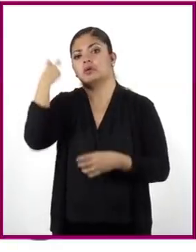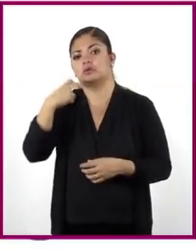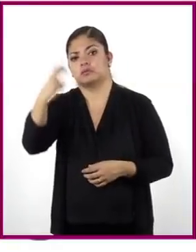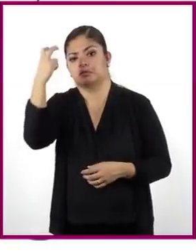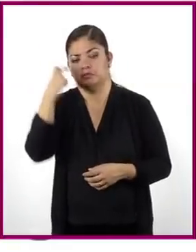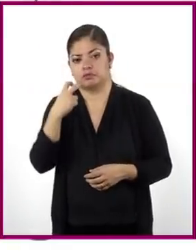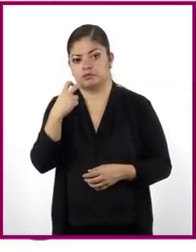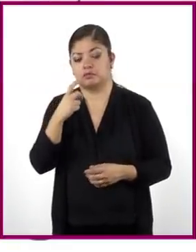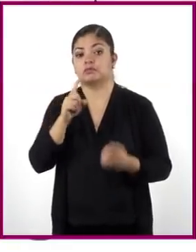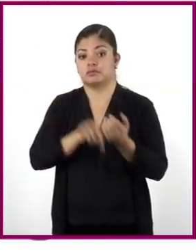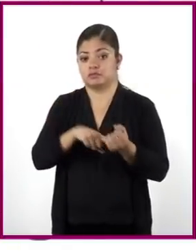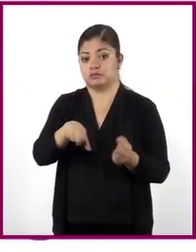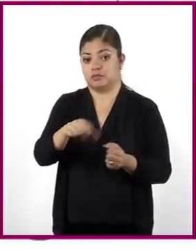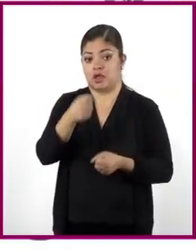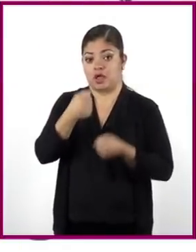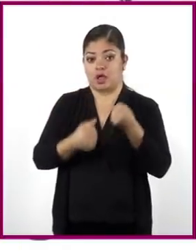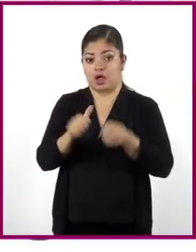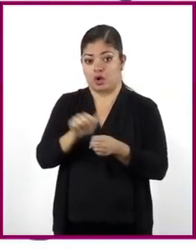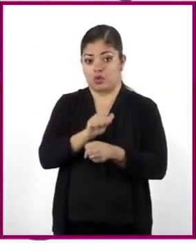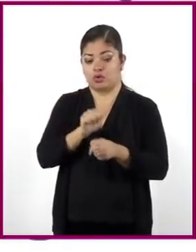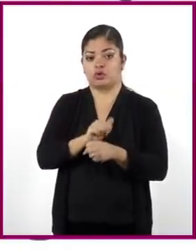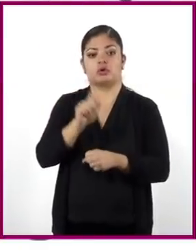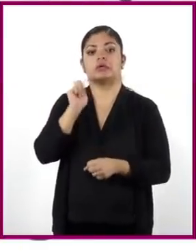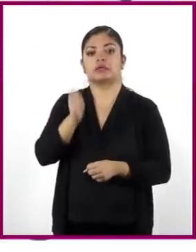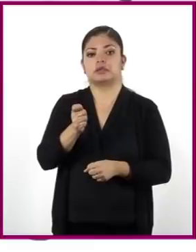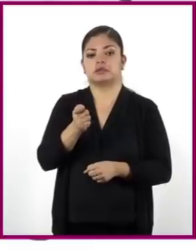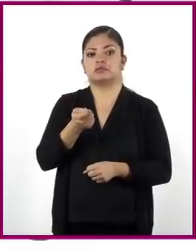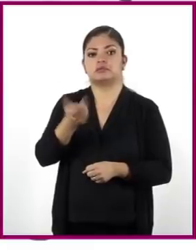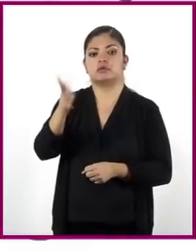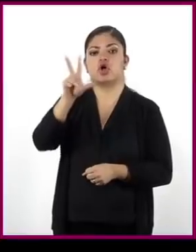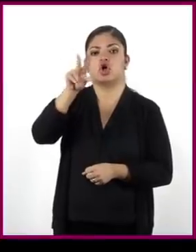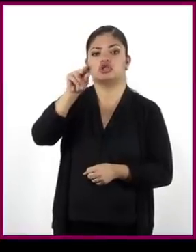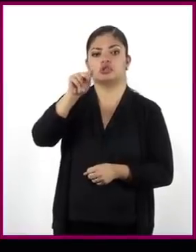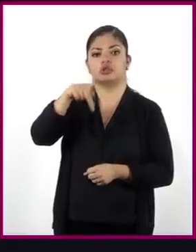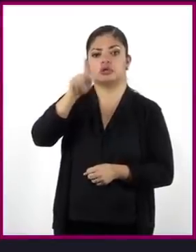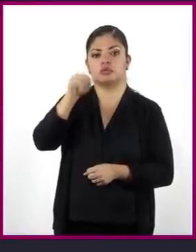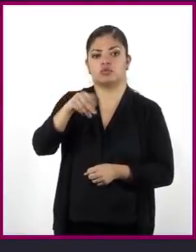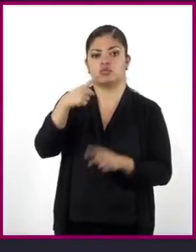la rapidez del auto es de 80 kilómetros por hora.